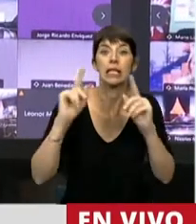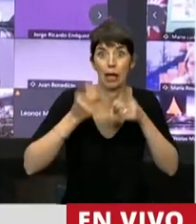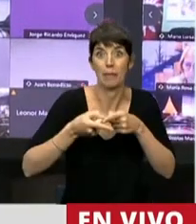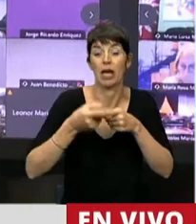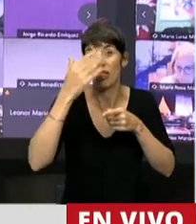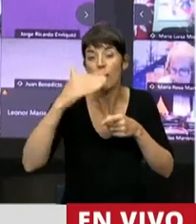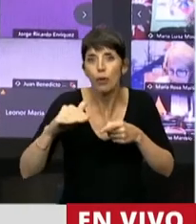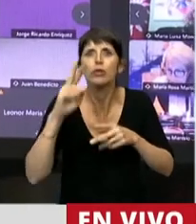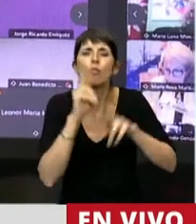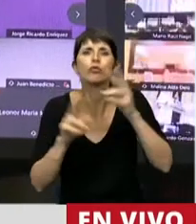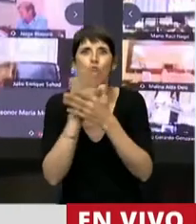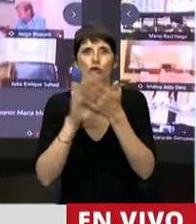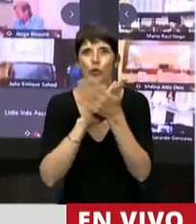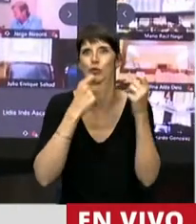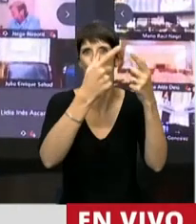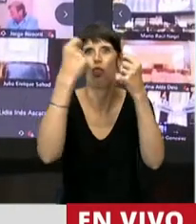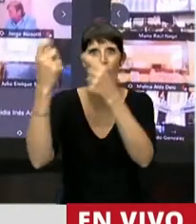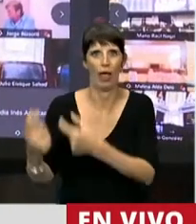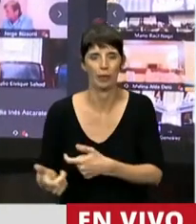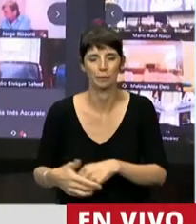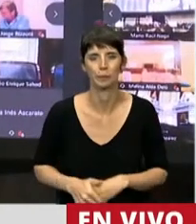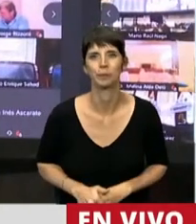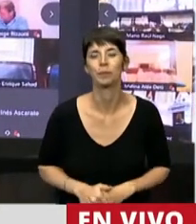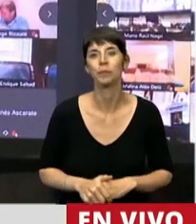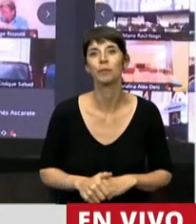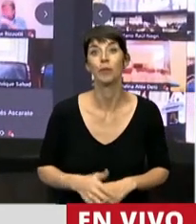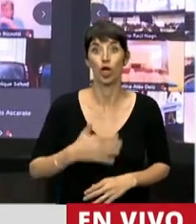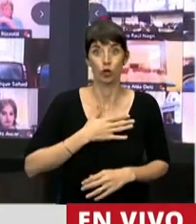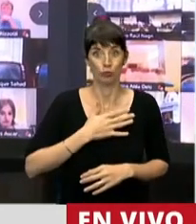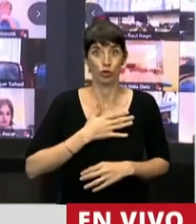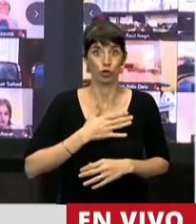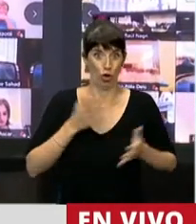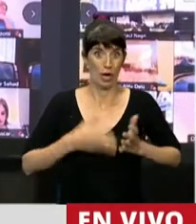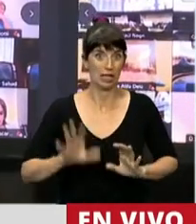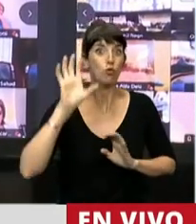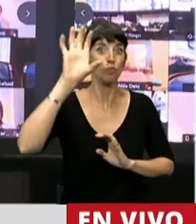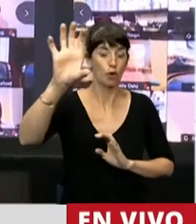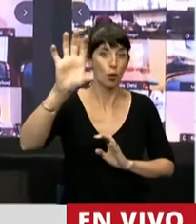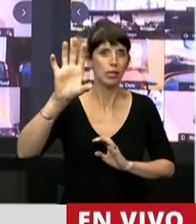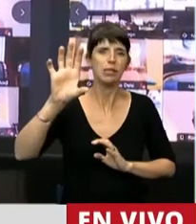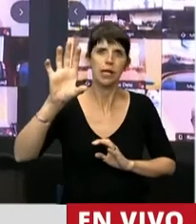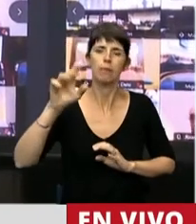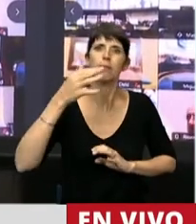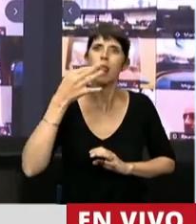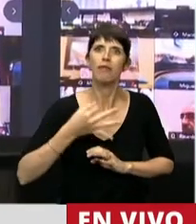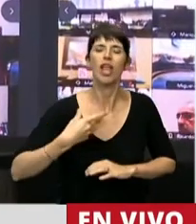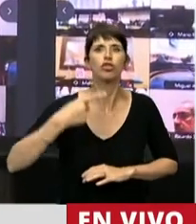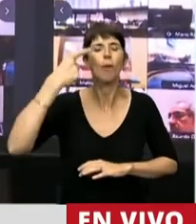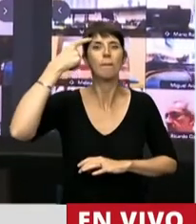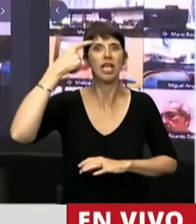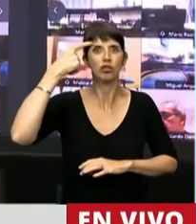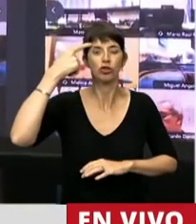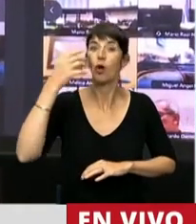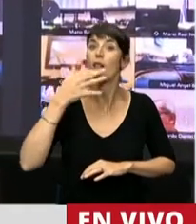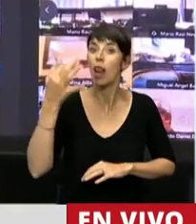Como habitante del interior del país, considero que una verdadera descentralización sucede